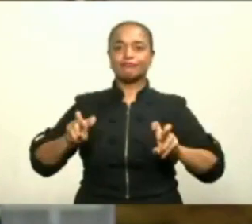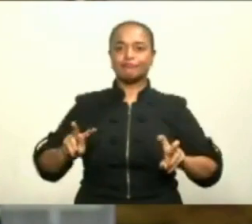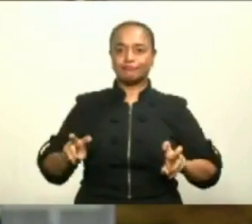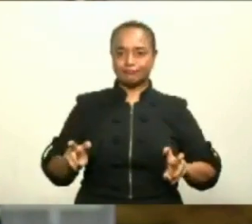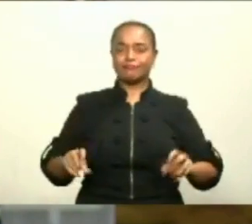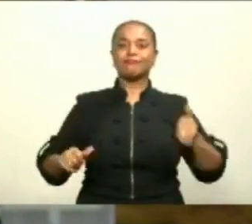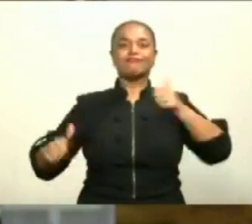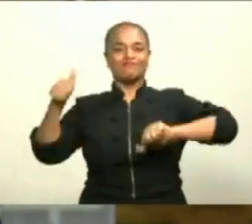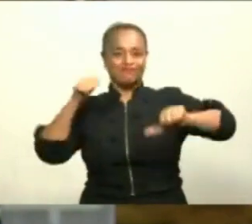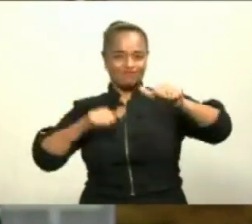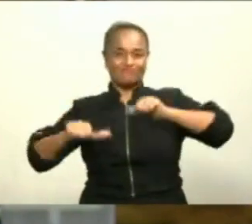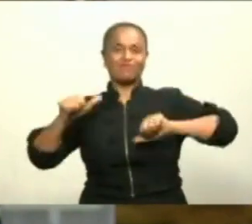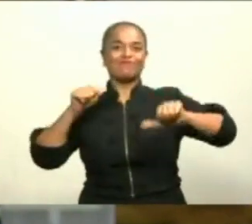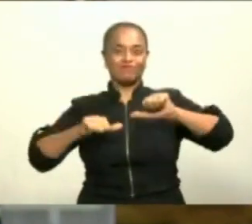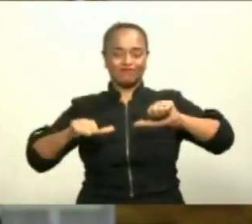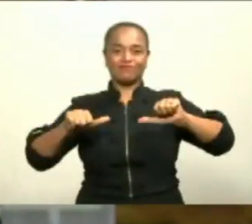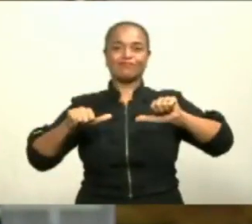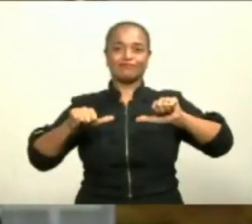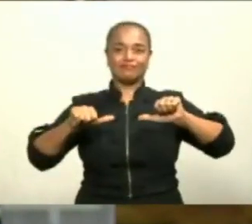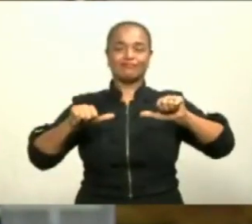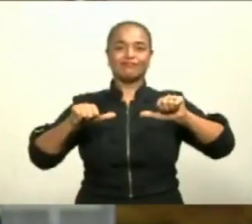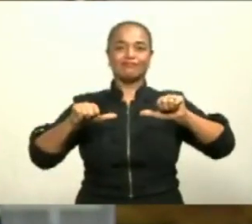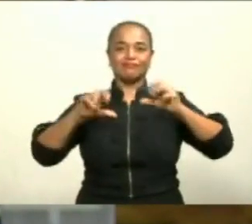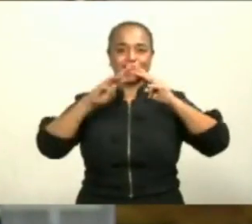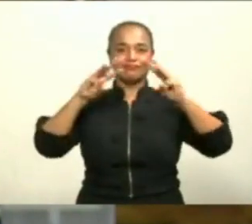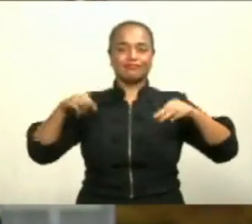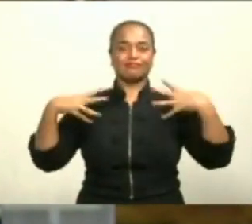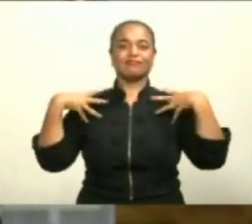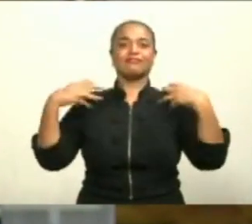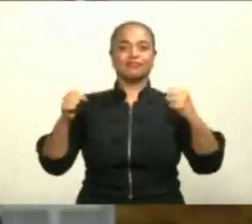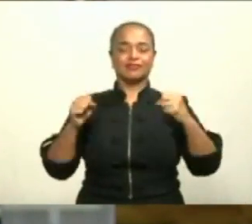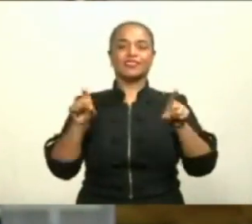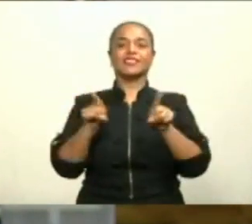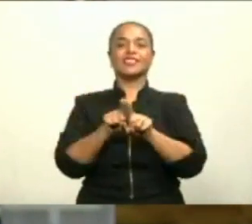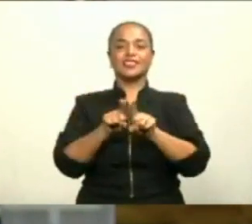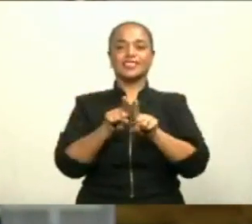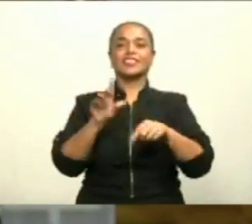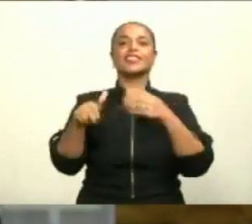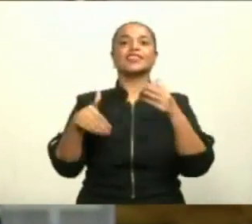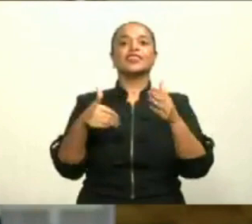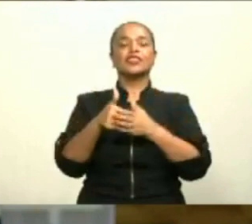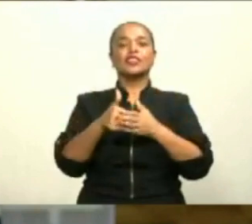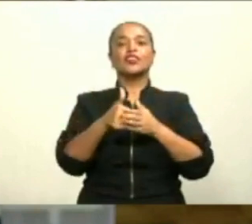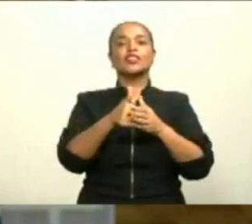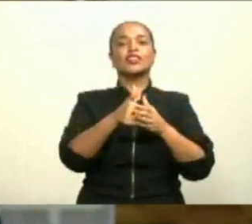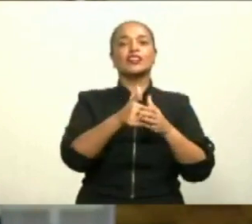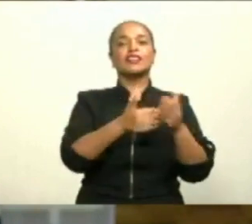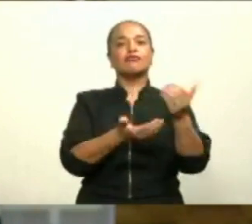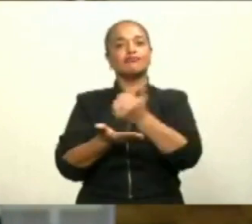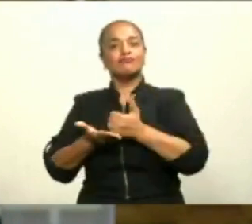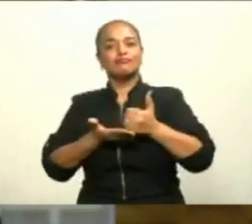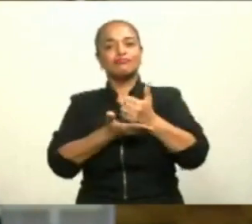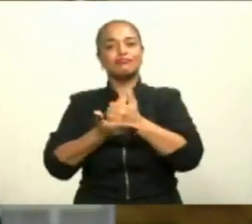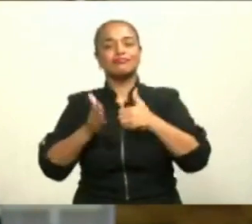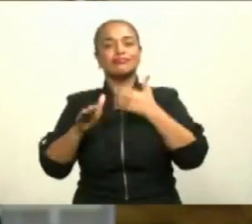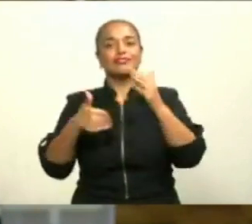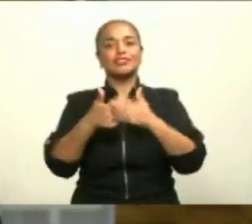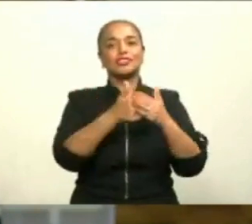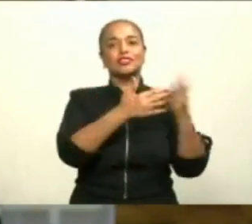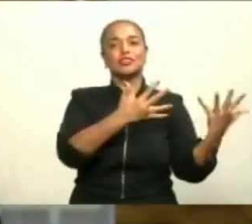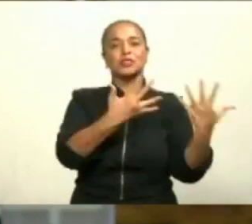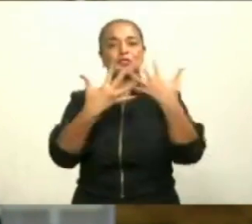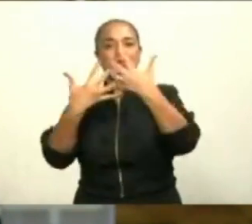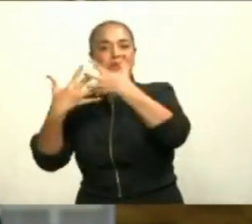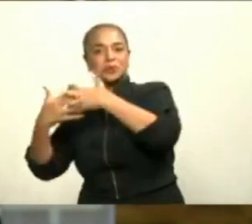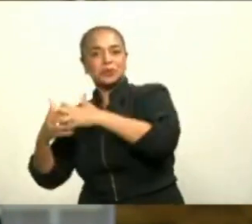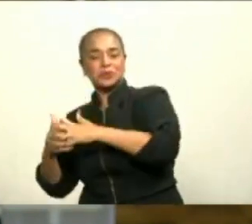de los protocolos sanitarios y, sobre todo, lo indispensable que se hace la cooperación entre todos los actores de la